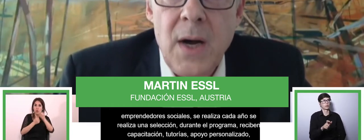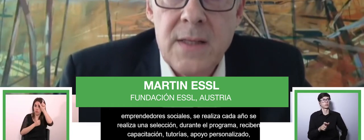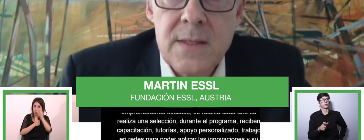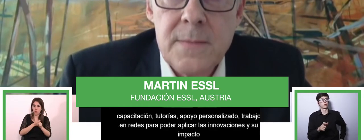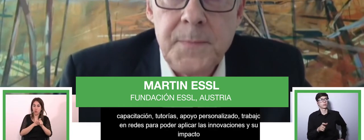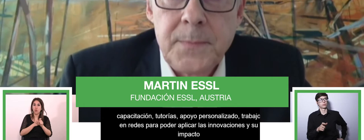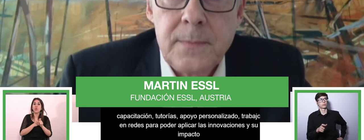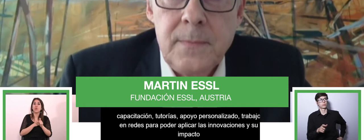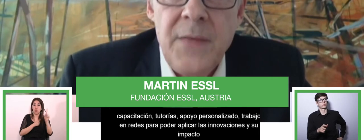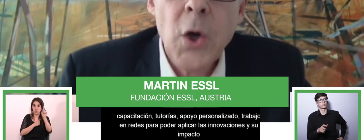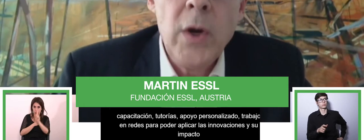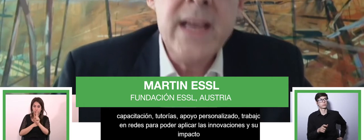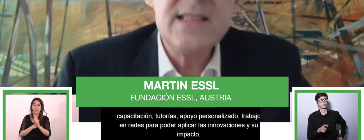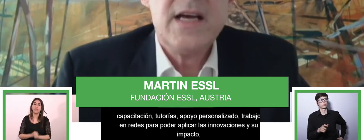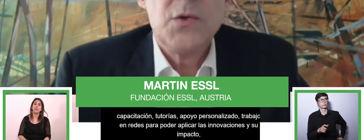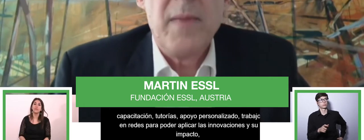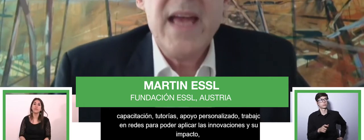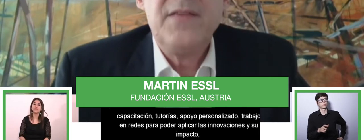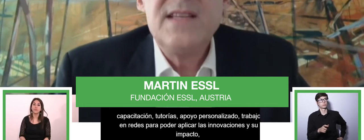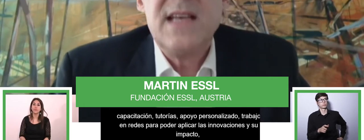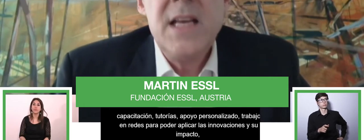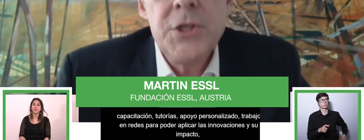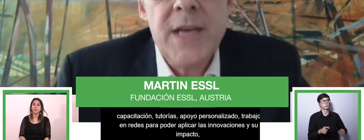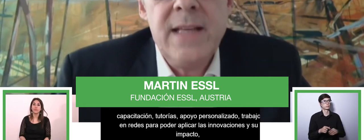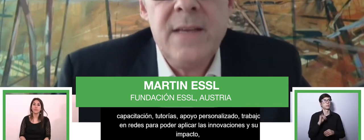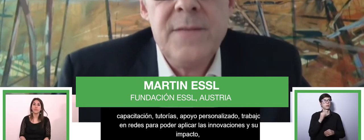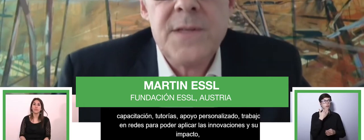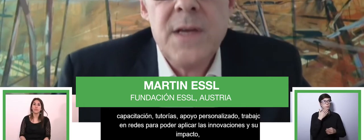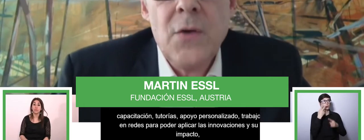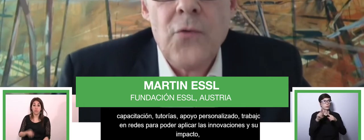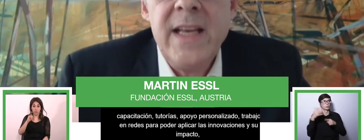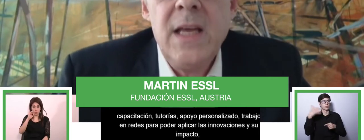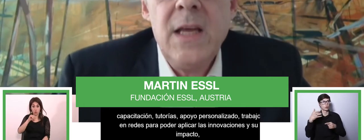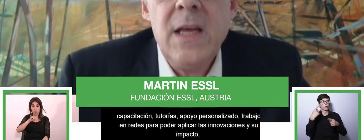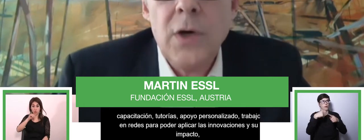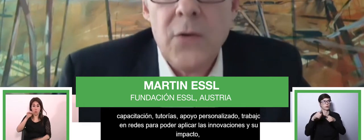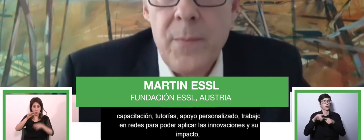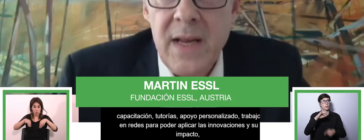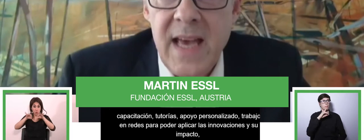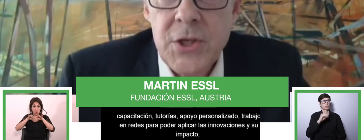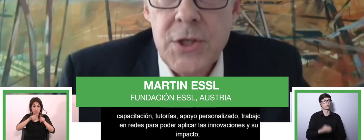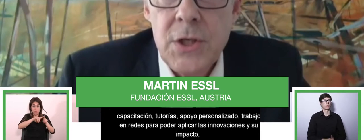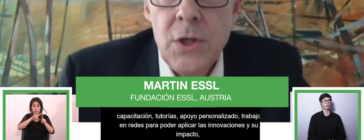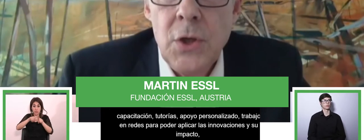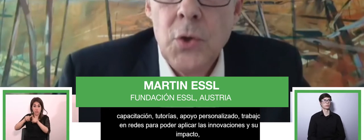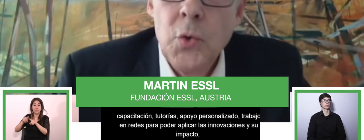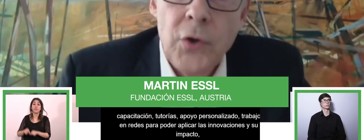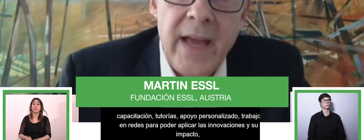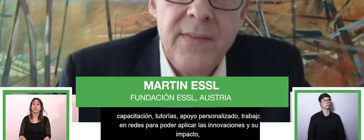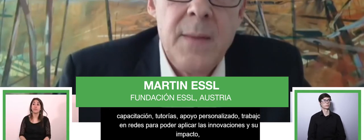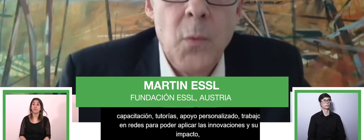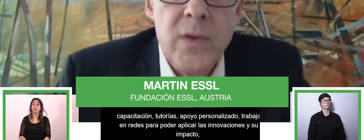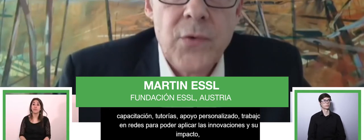con otros asociados que pueden ayudar a replicar la iniciativa. Y la idea y el objetivo es que estas